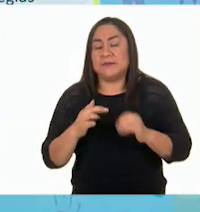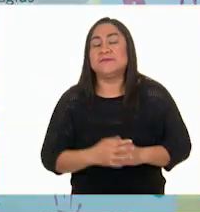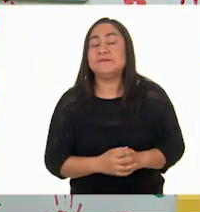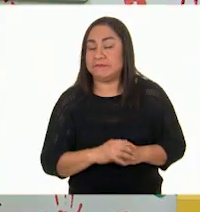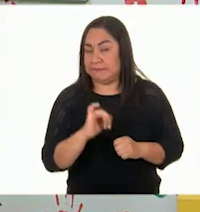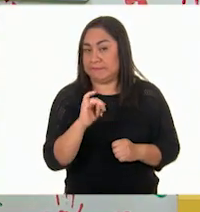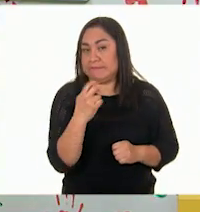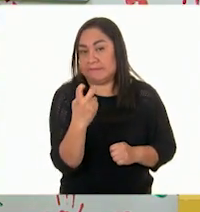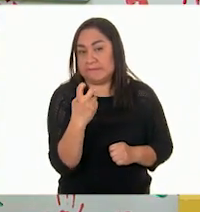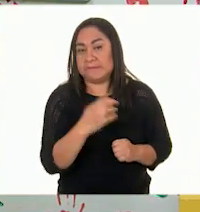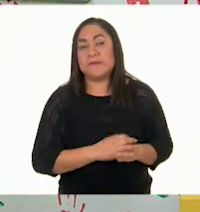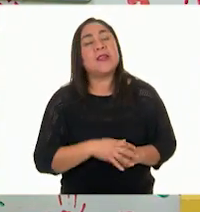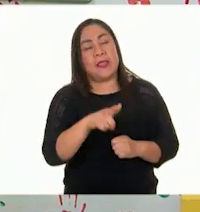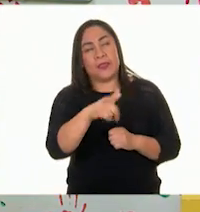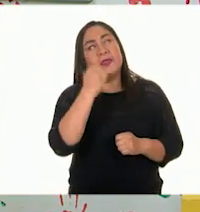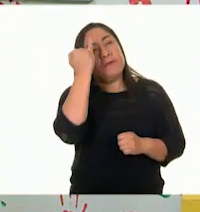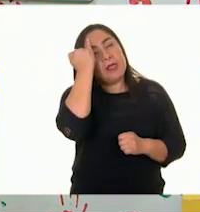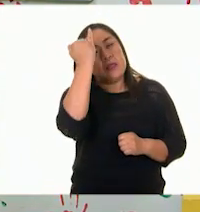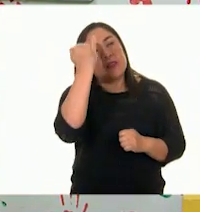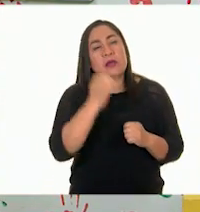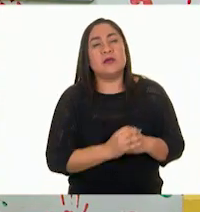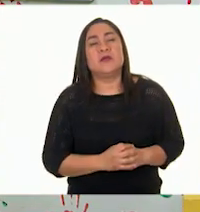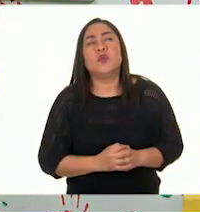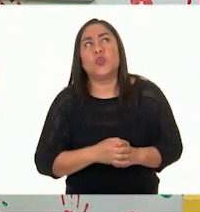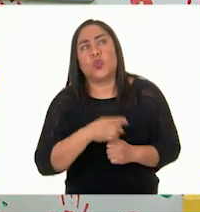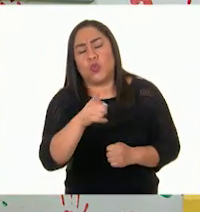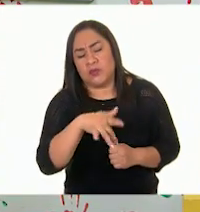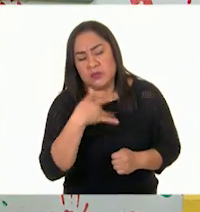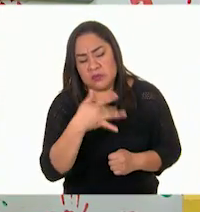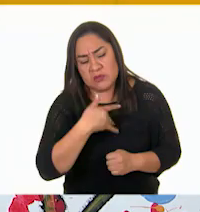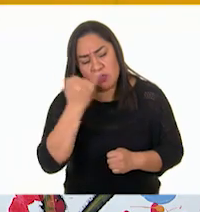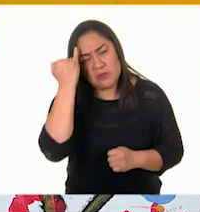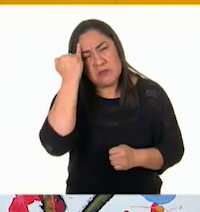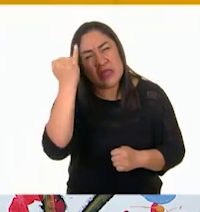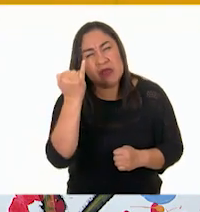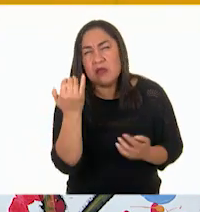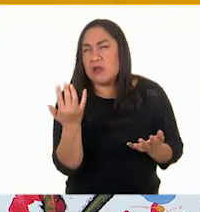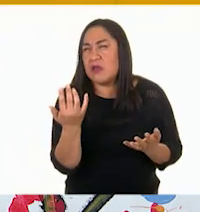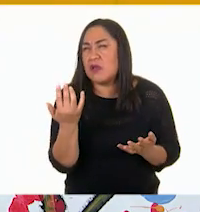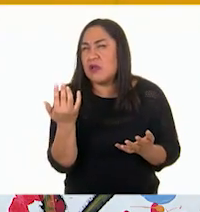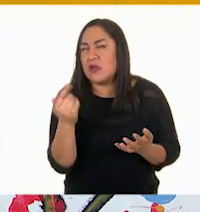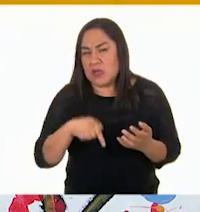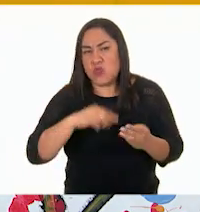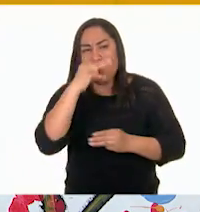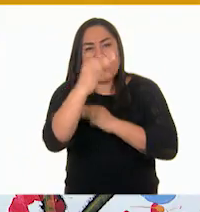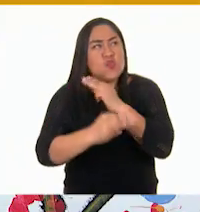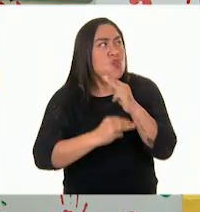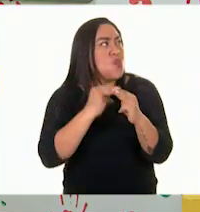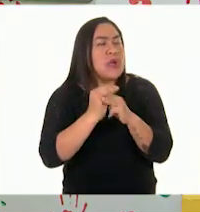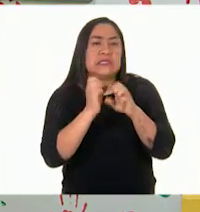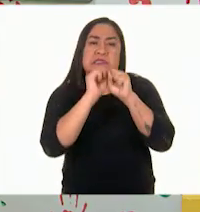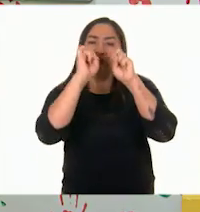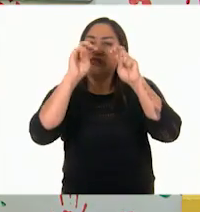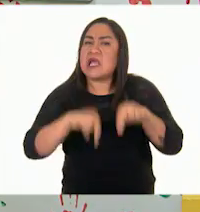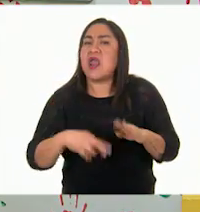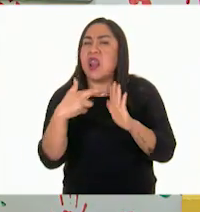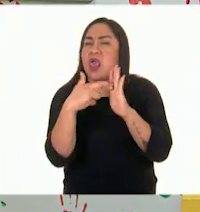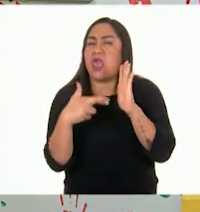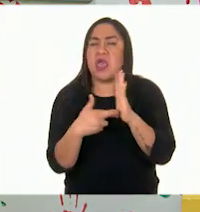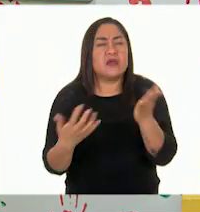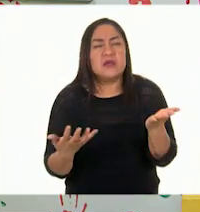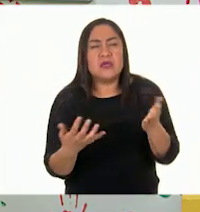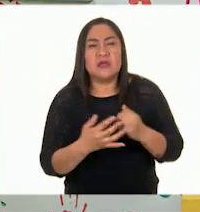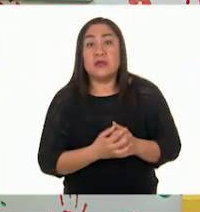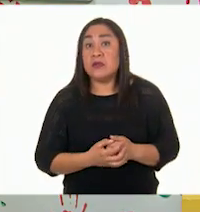Vamos a imaginar algo. Imagínense un mundo sin reglas. ¿Qué? ¿Sin reglas,